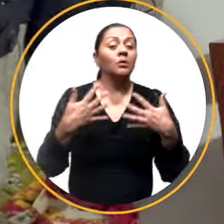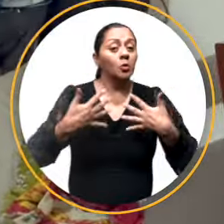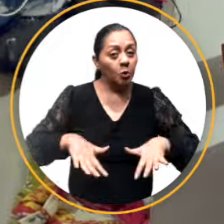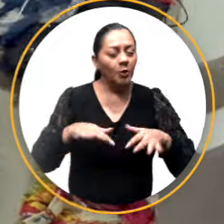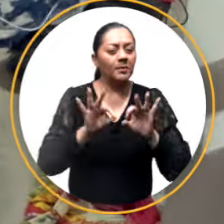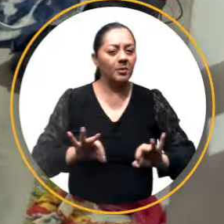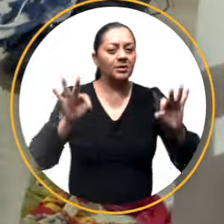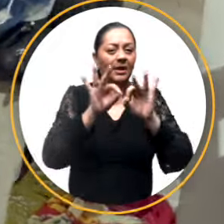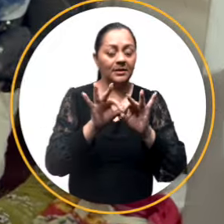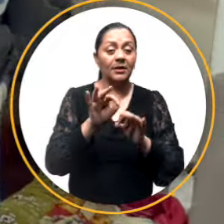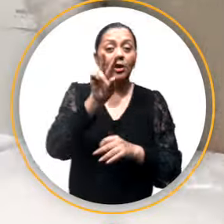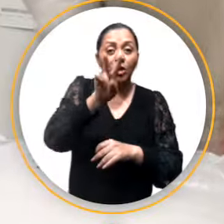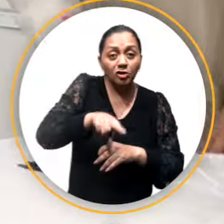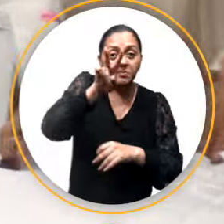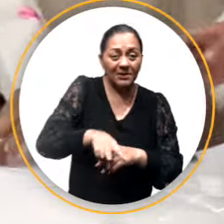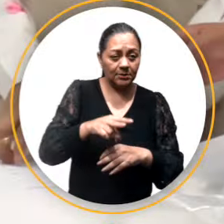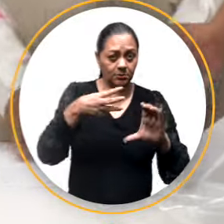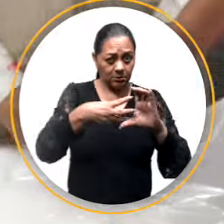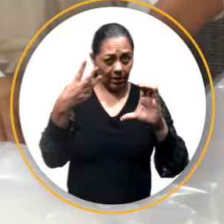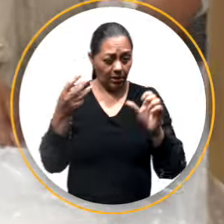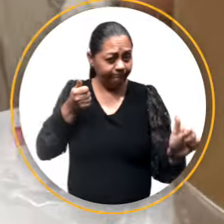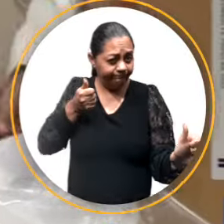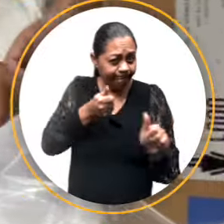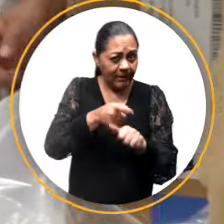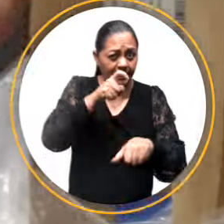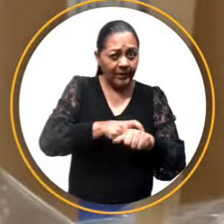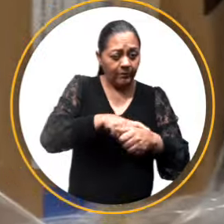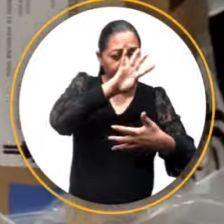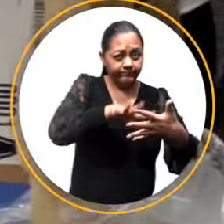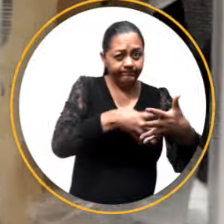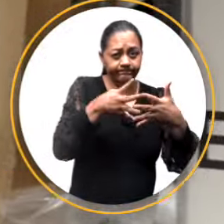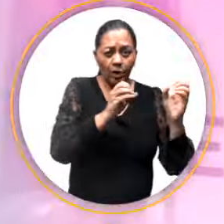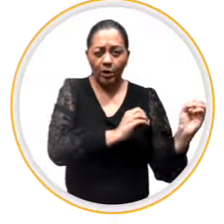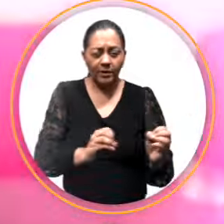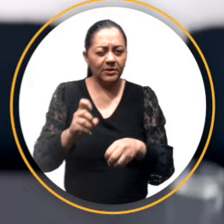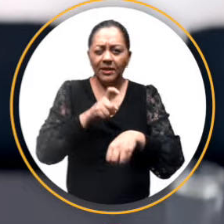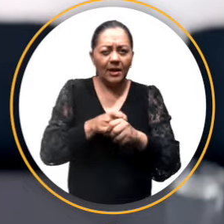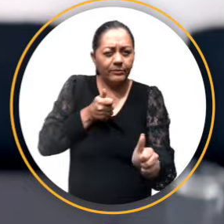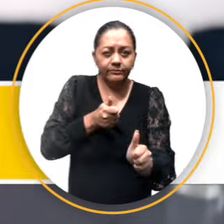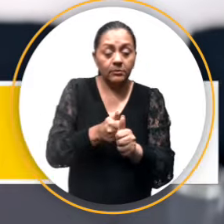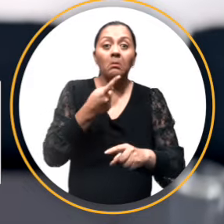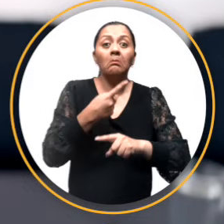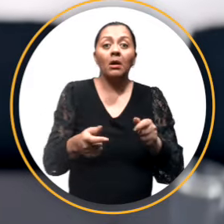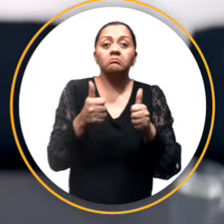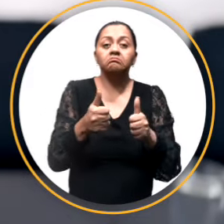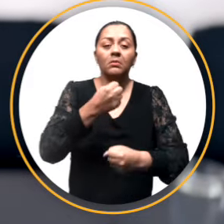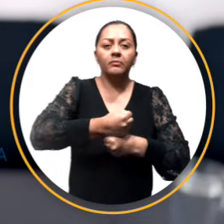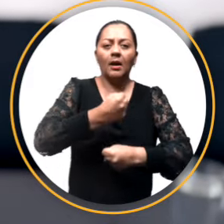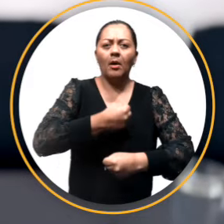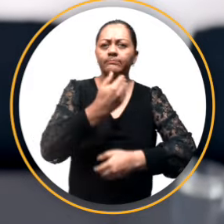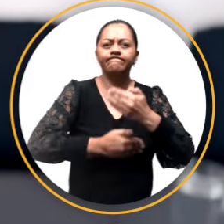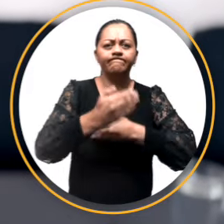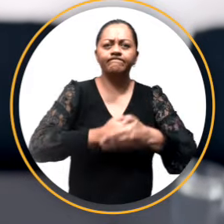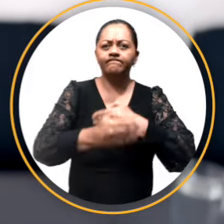Sin duda, en los 60 días que tenía precisamente el Consejo para organizar, fue efectivamente